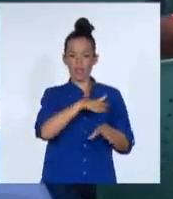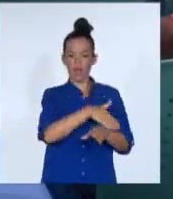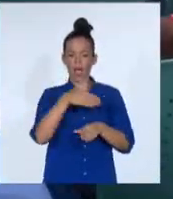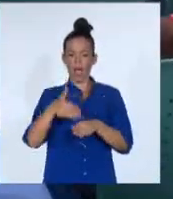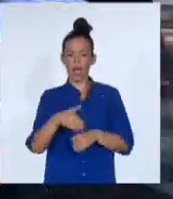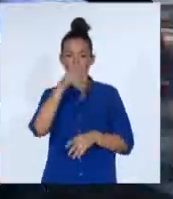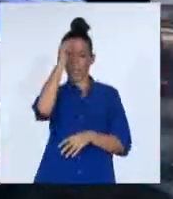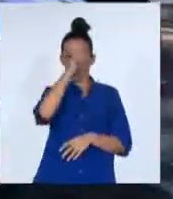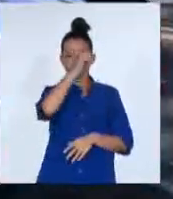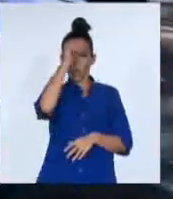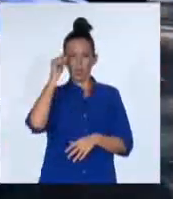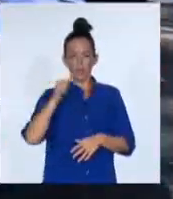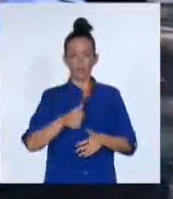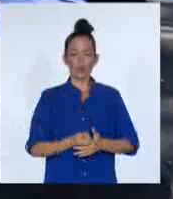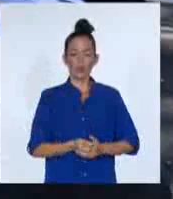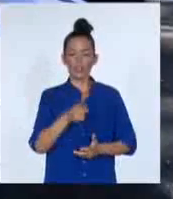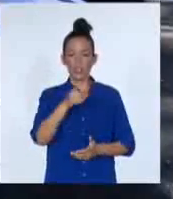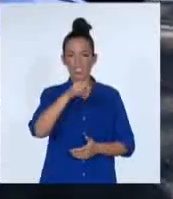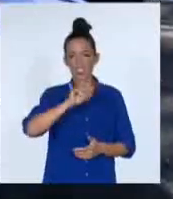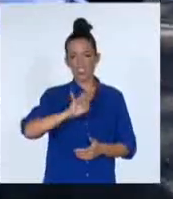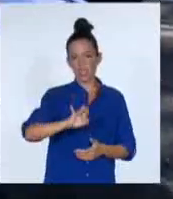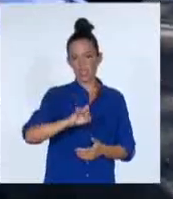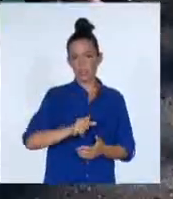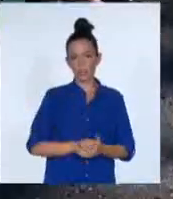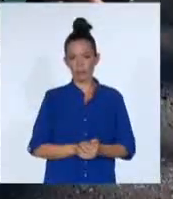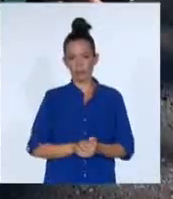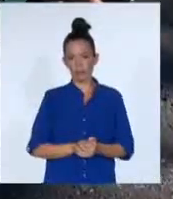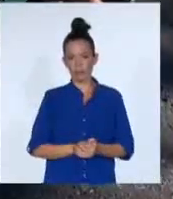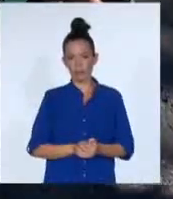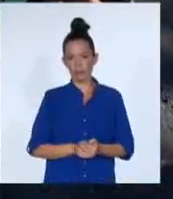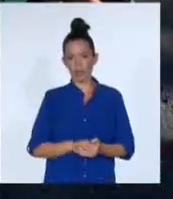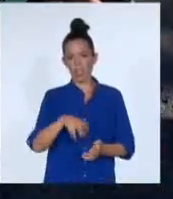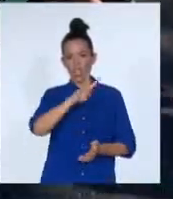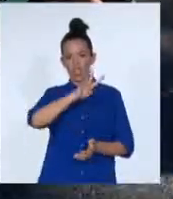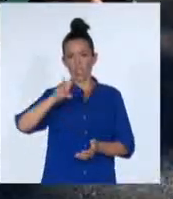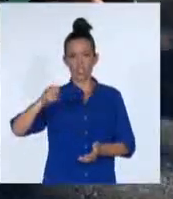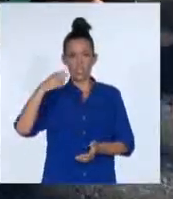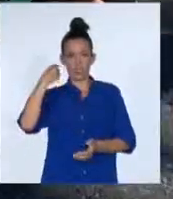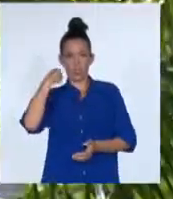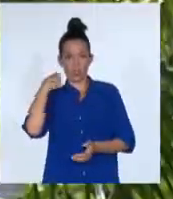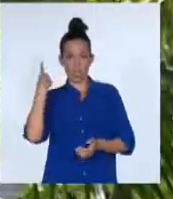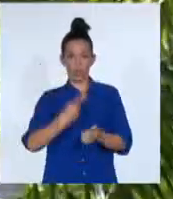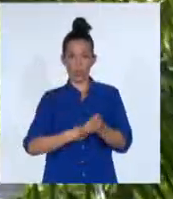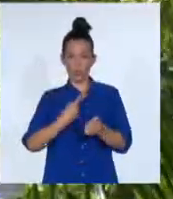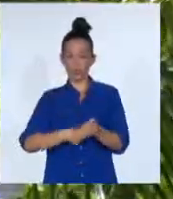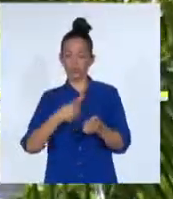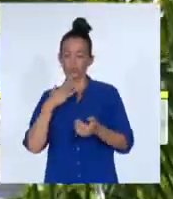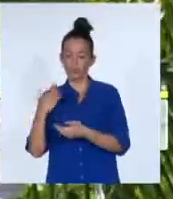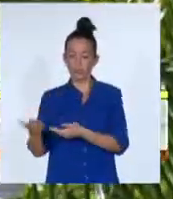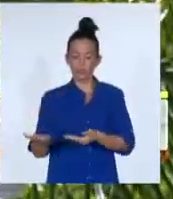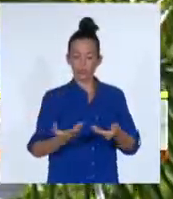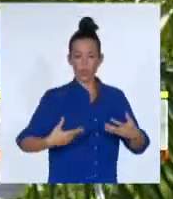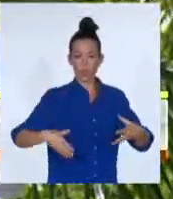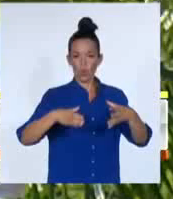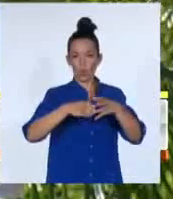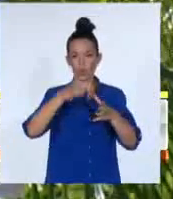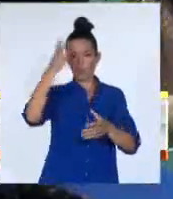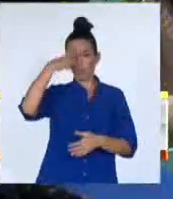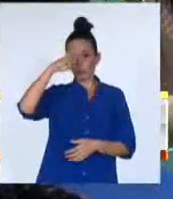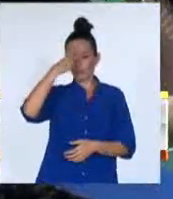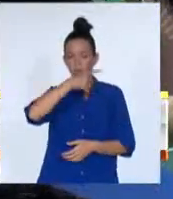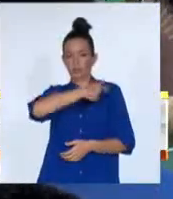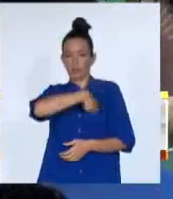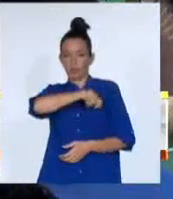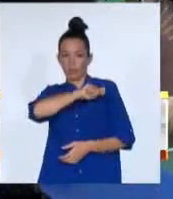Con un recuento de su historia de más de dos siglos, Cienfuegos dio la bienvenida a delegaciones de España, México, Jamaica, Brasil, China,